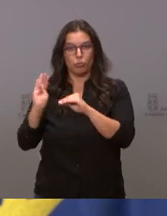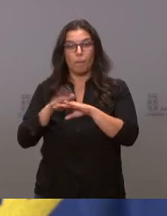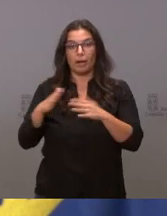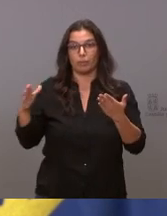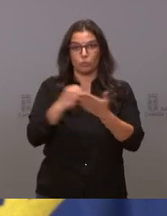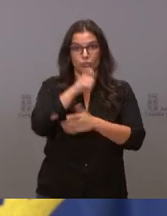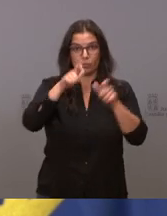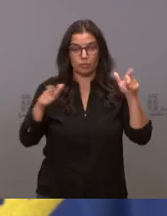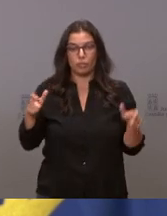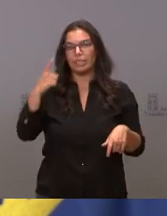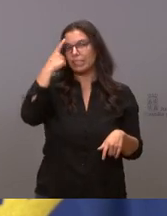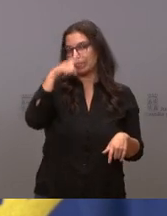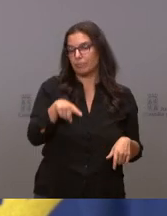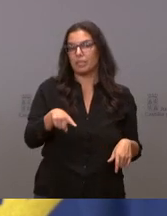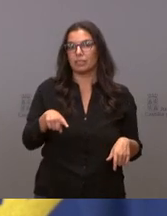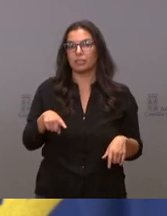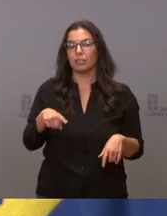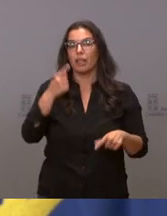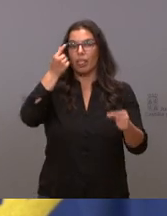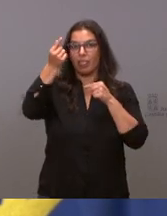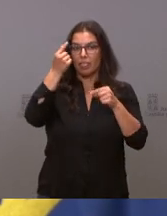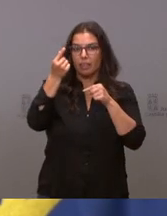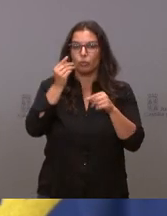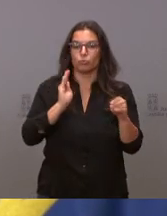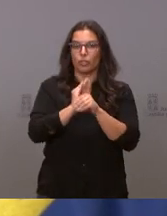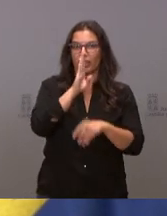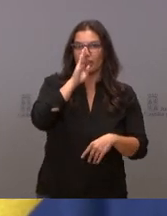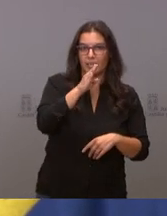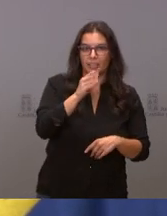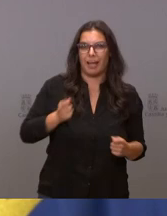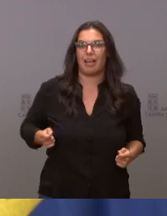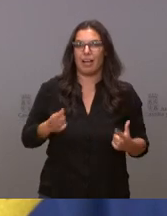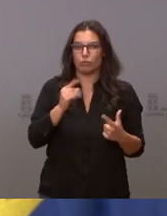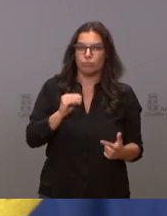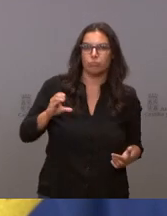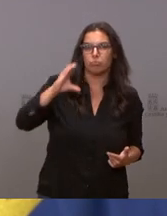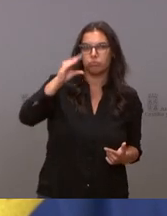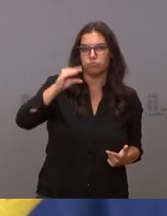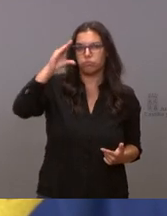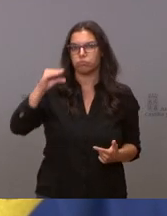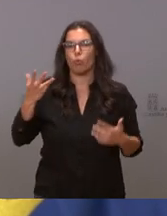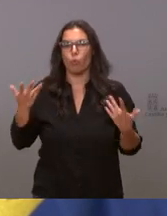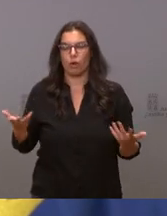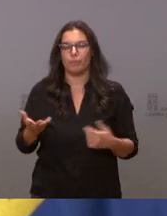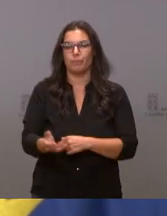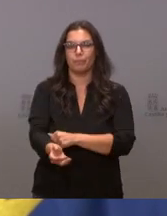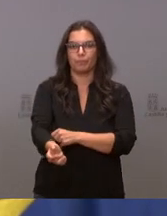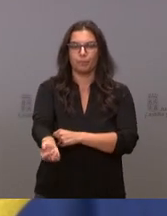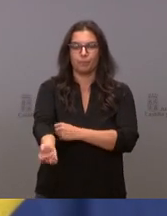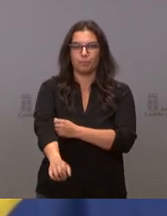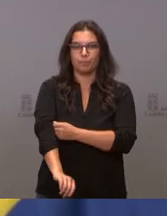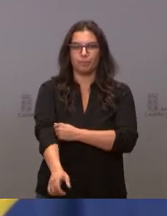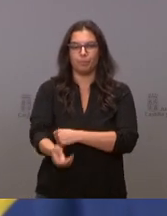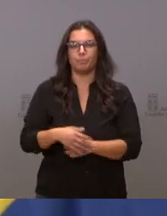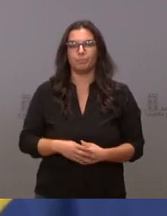el mundo sea consciente de cifras de subvenciones directas que se han ido aportando, a